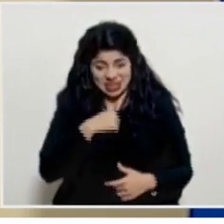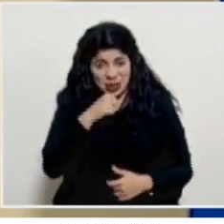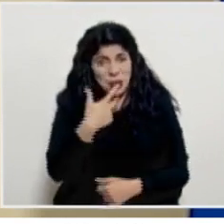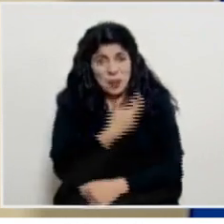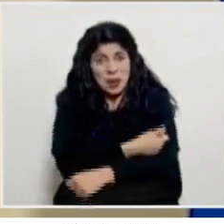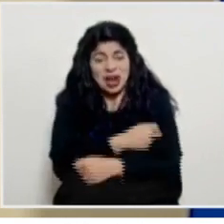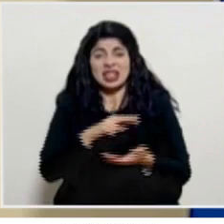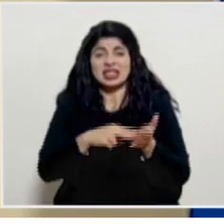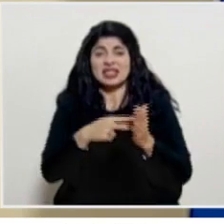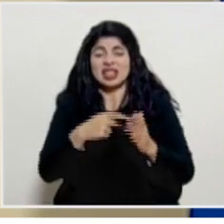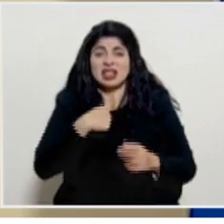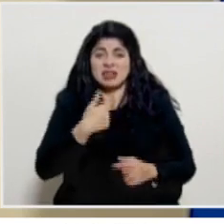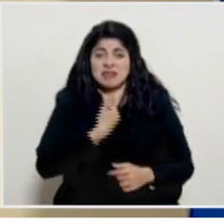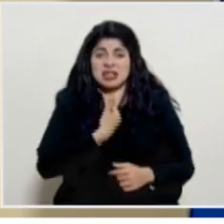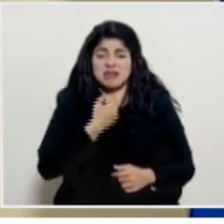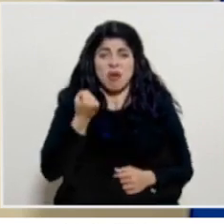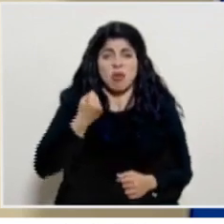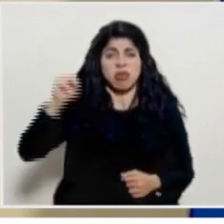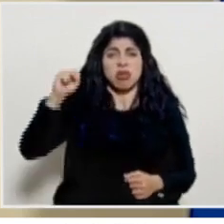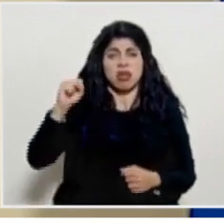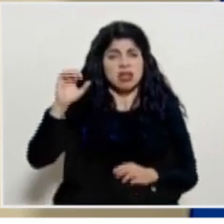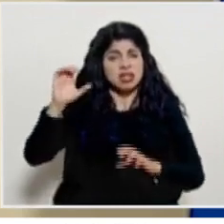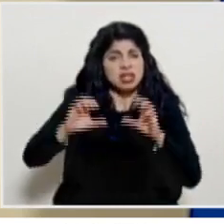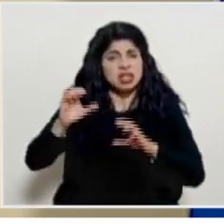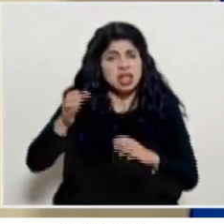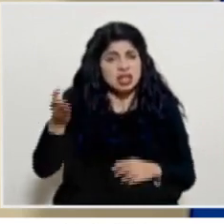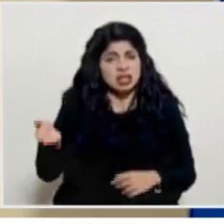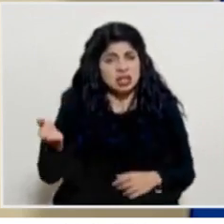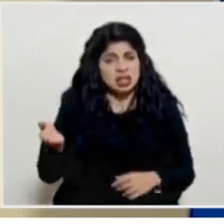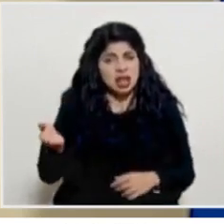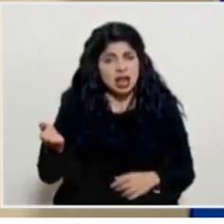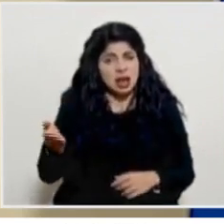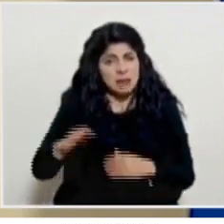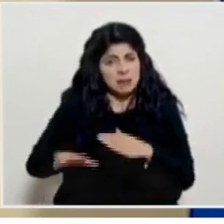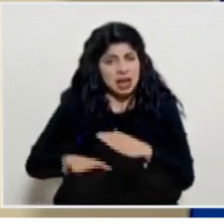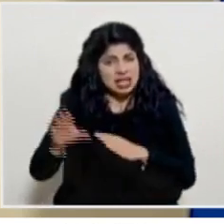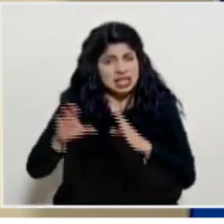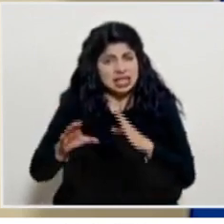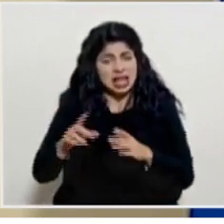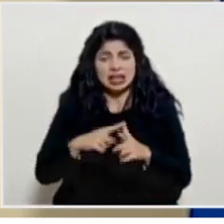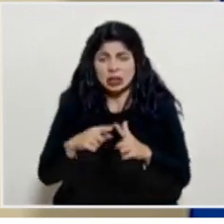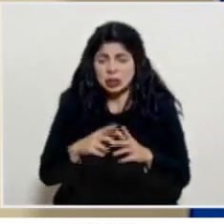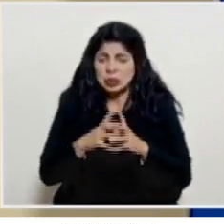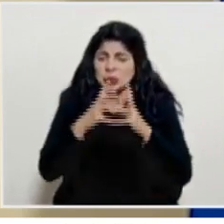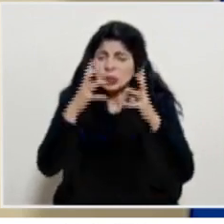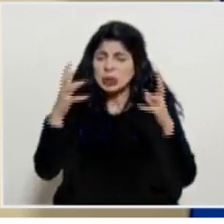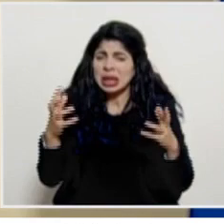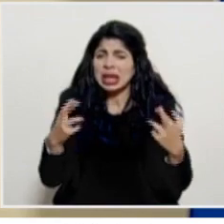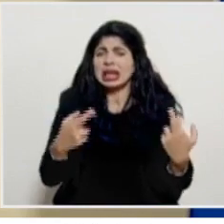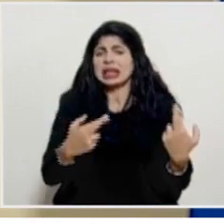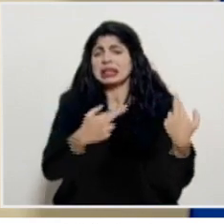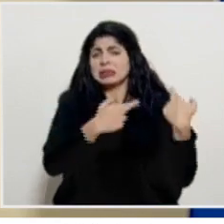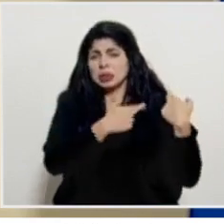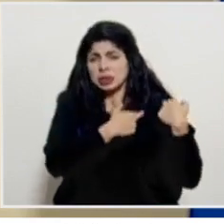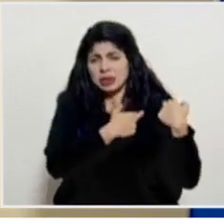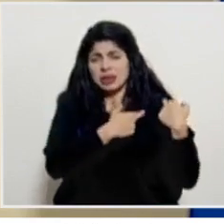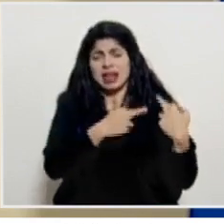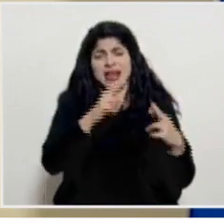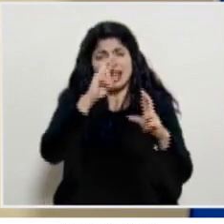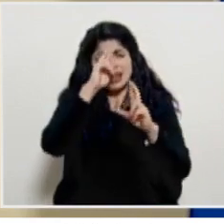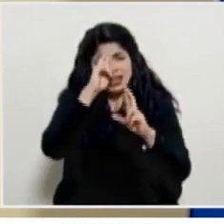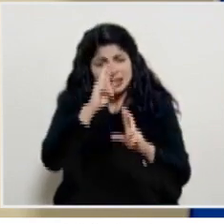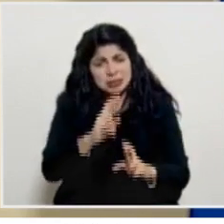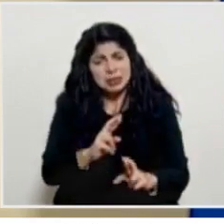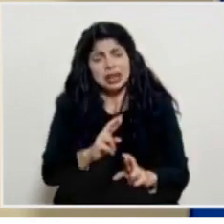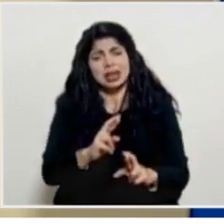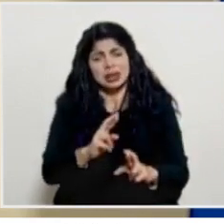negando esos cimientos científicos entonces es un asunto de suma responsabilidad del respeto de ese